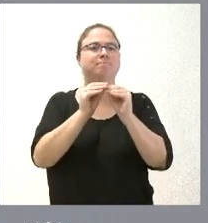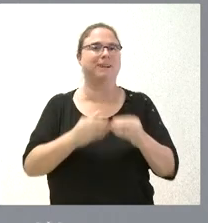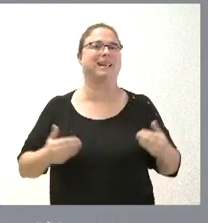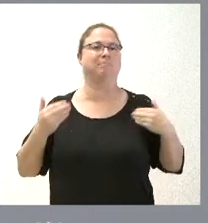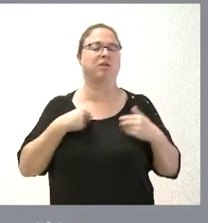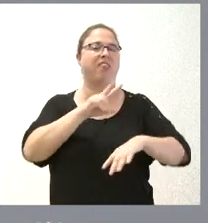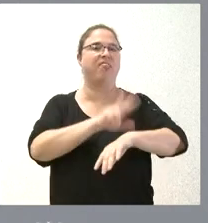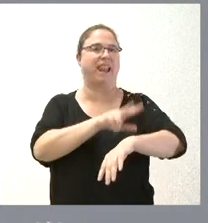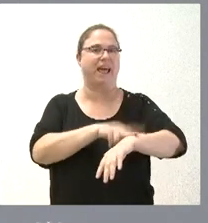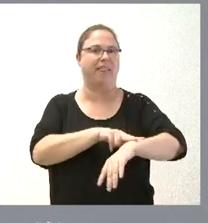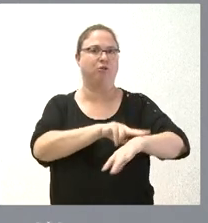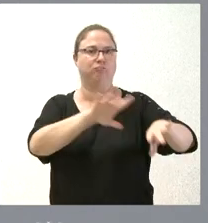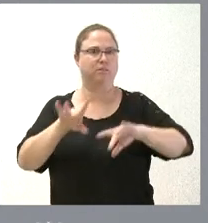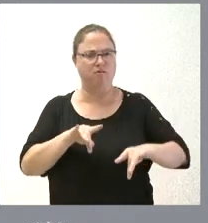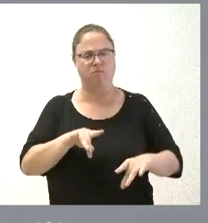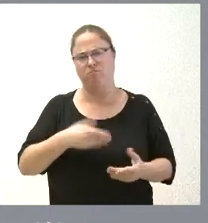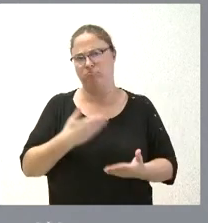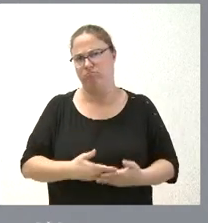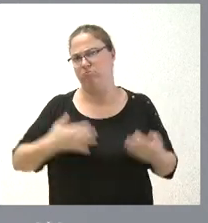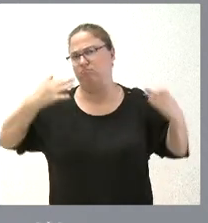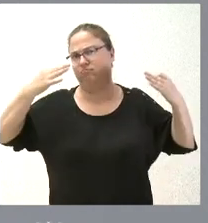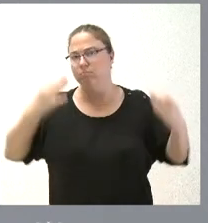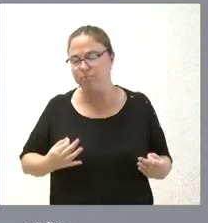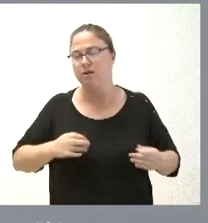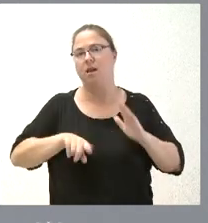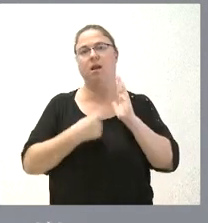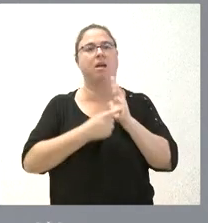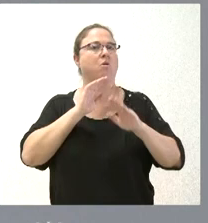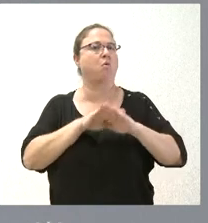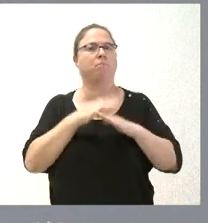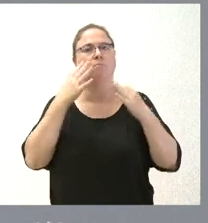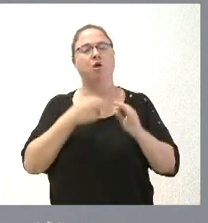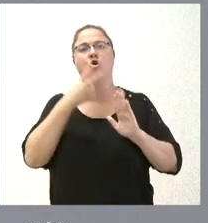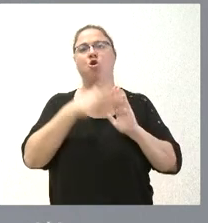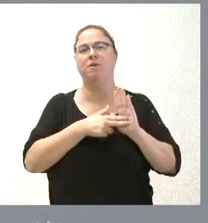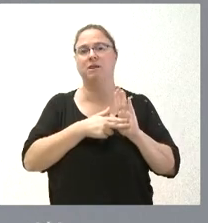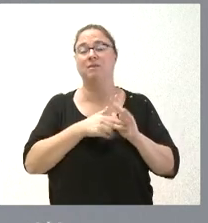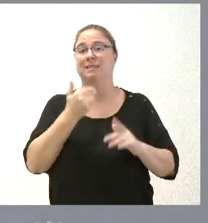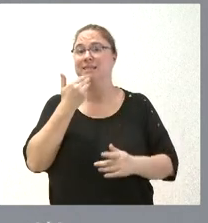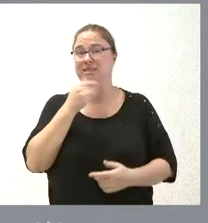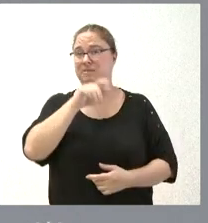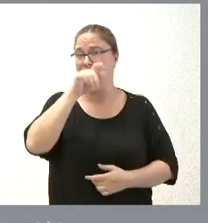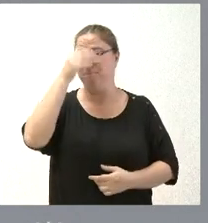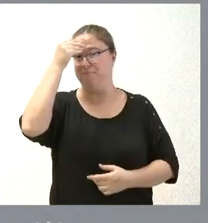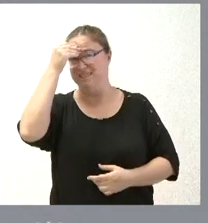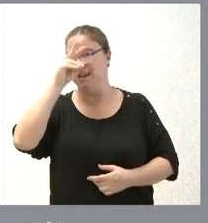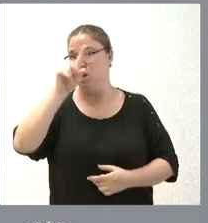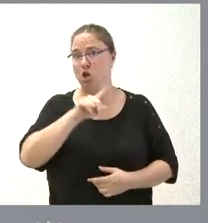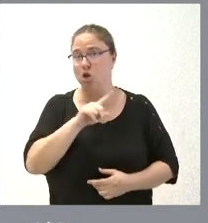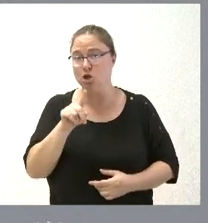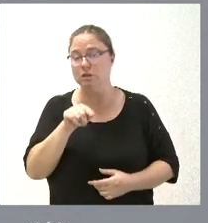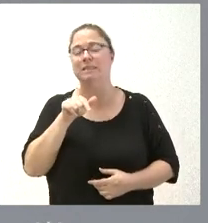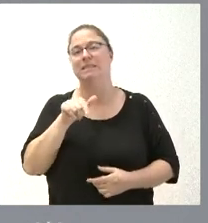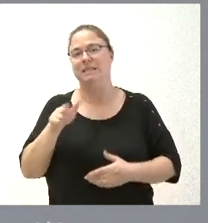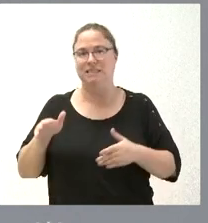y por tanto aquí hay garantizada el cumplimiento de la ley y de la normativa si alguien piensa que no es así pues lógicamente hay un